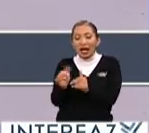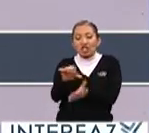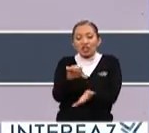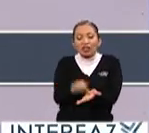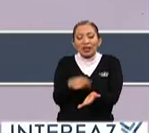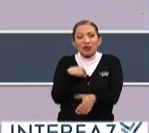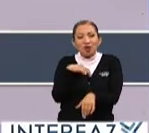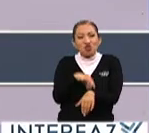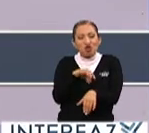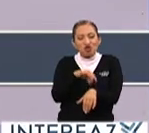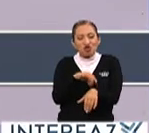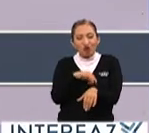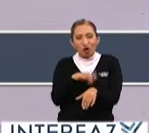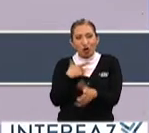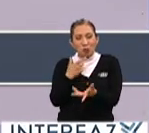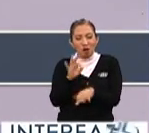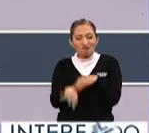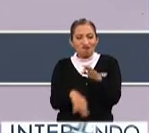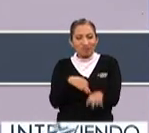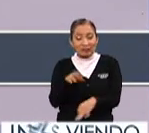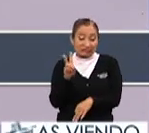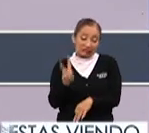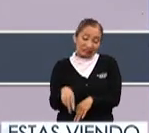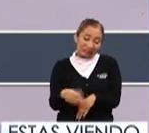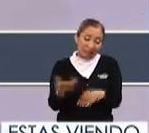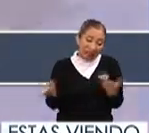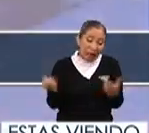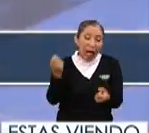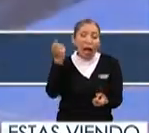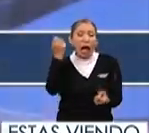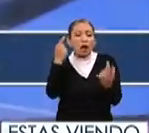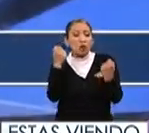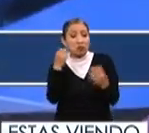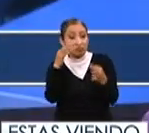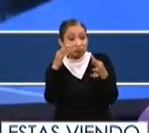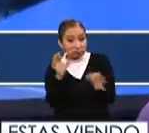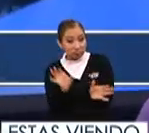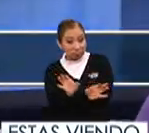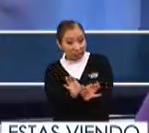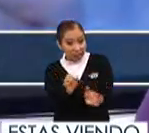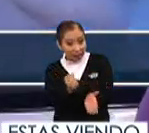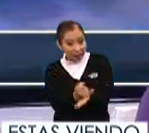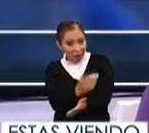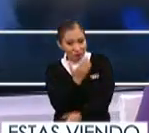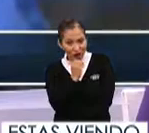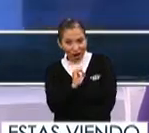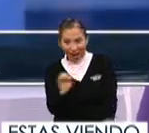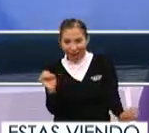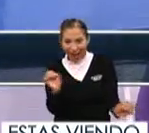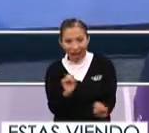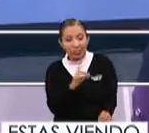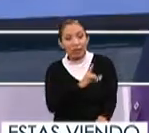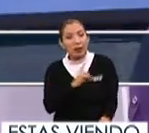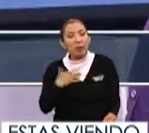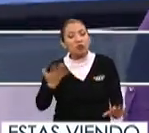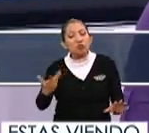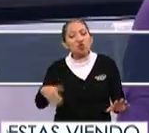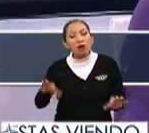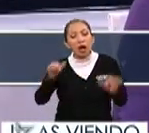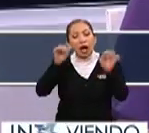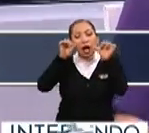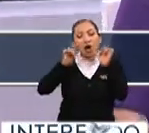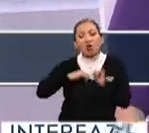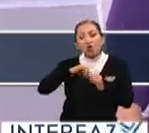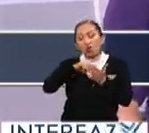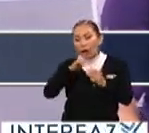centros en los cuales, pues, sinceramente, algunos no están certificados. Entonces, tendríamos que buscar más bien la atención